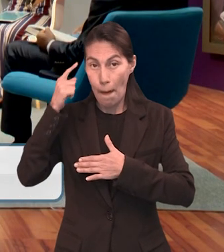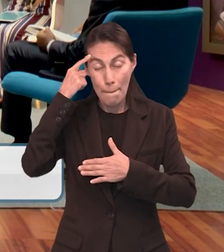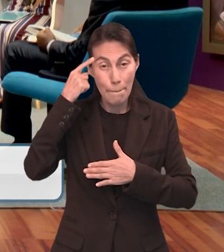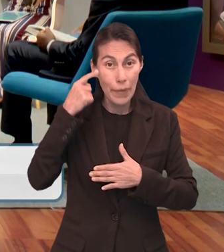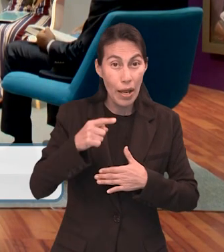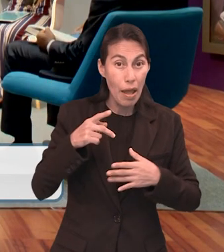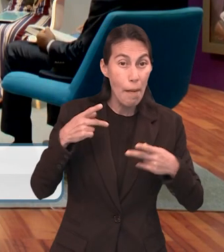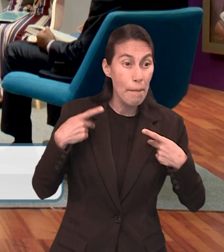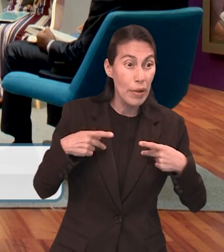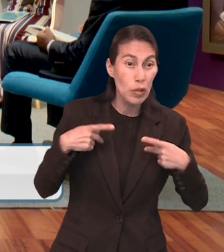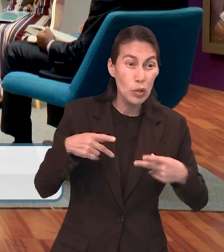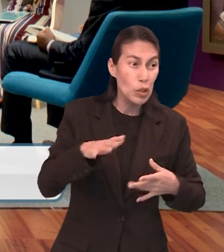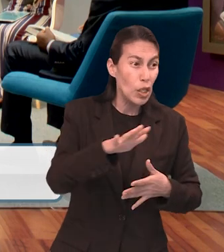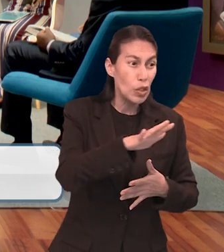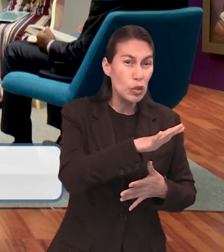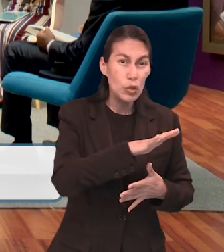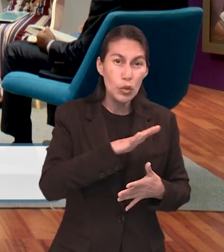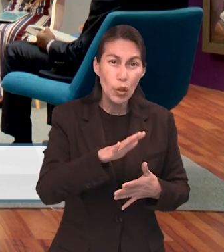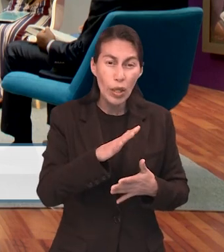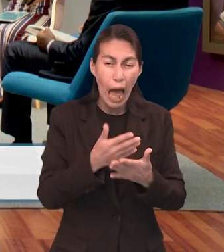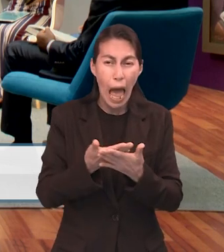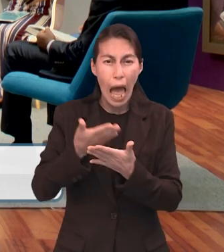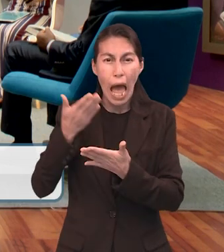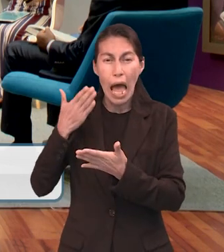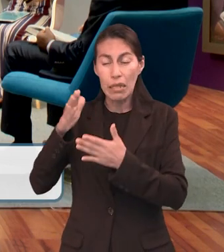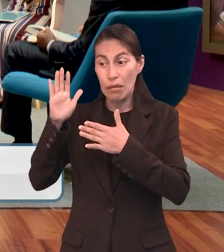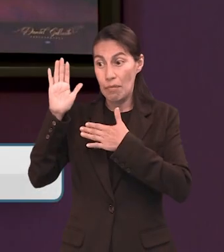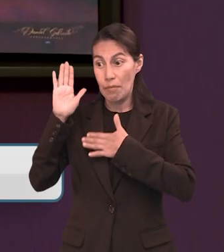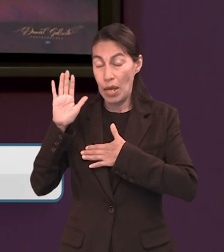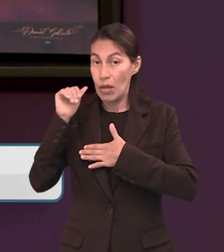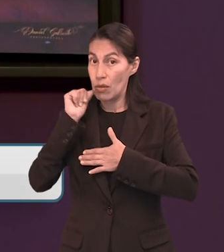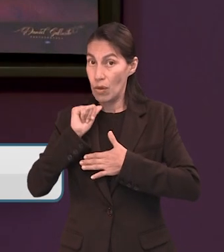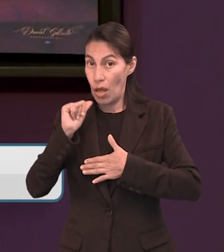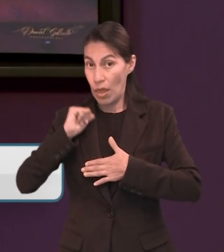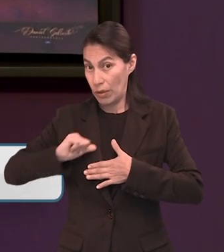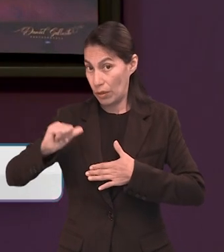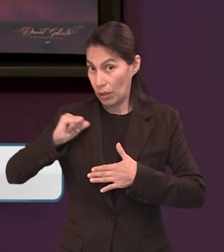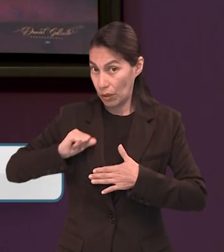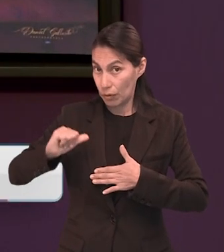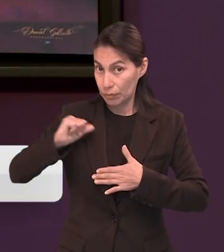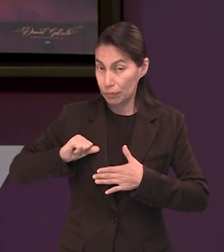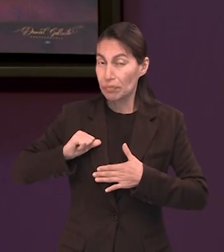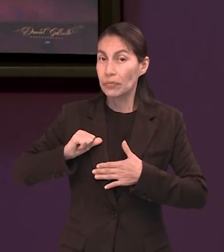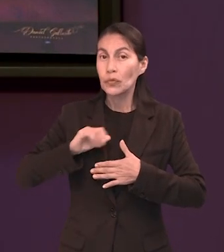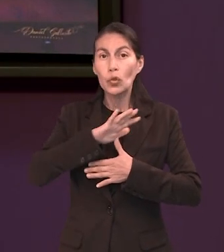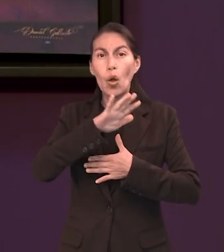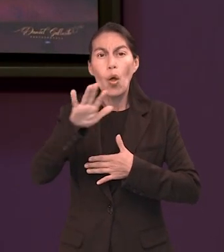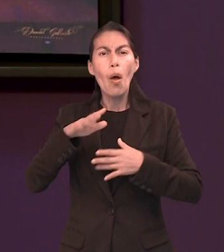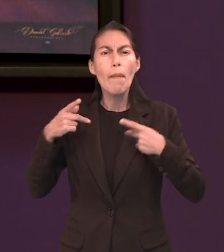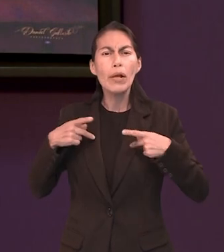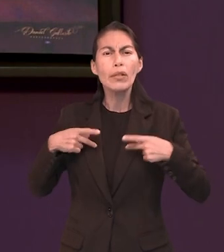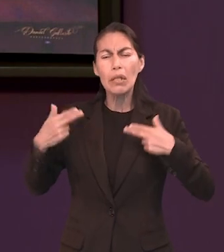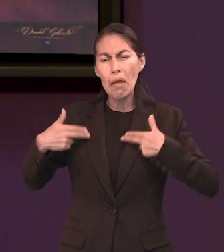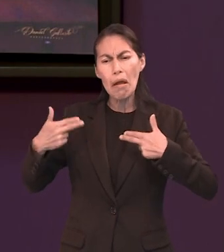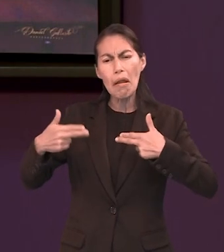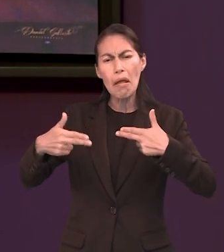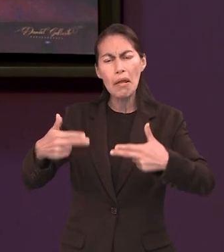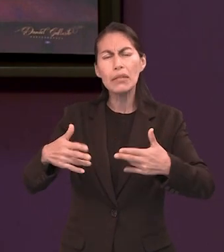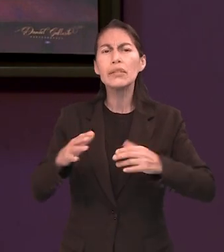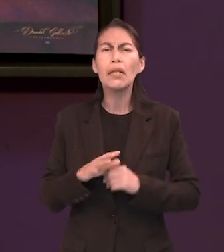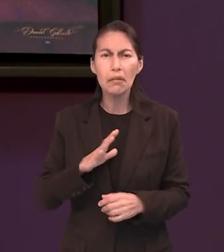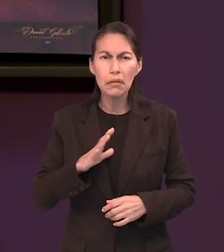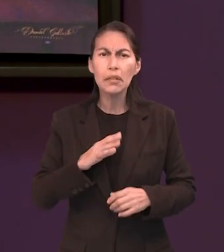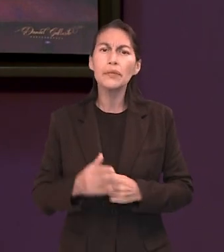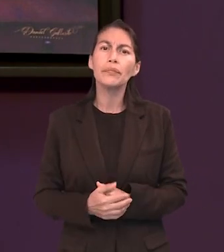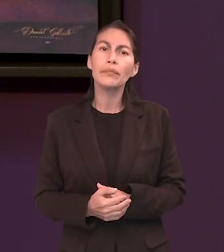interviniendo muerte para la remisión de las transgresiones que había bajo el primer pacto, los llamados reciban la promesa de la